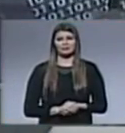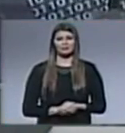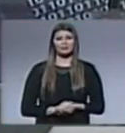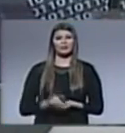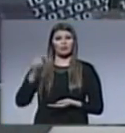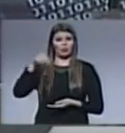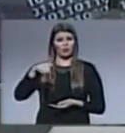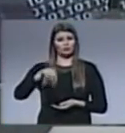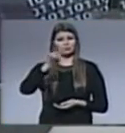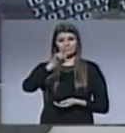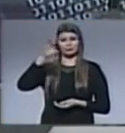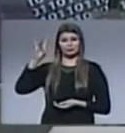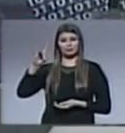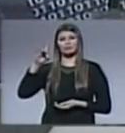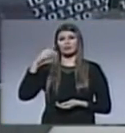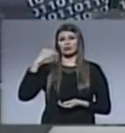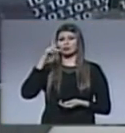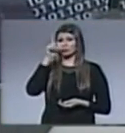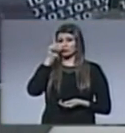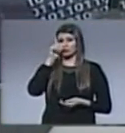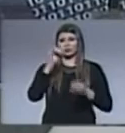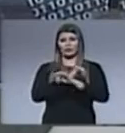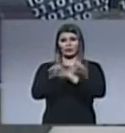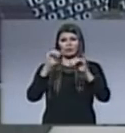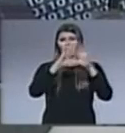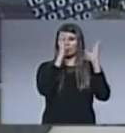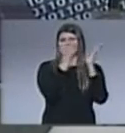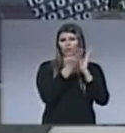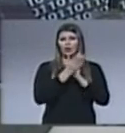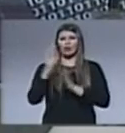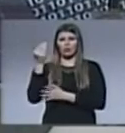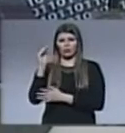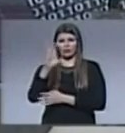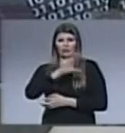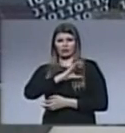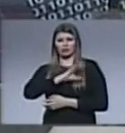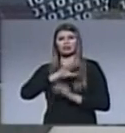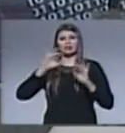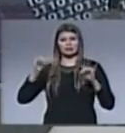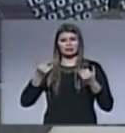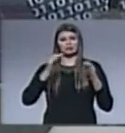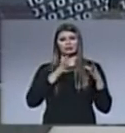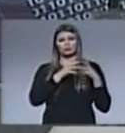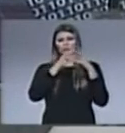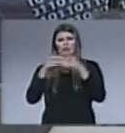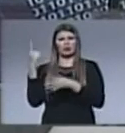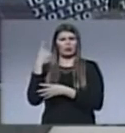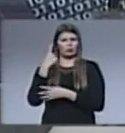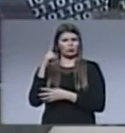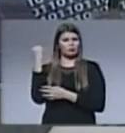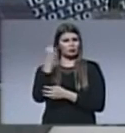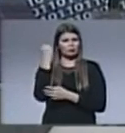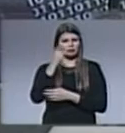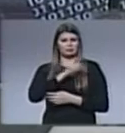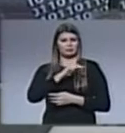Hoy, 28 de julio, culmina en Brasil la Jornada Mundial de la Juventud Católica, a la que asistirán un millón y medio de